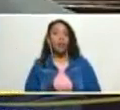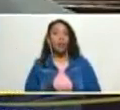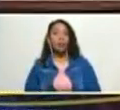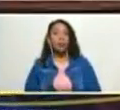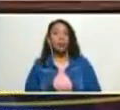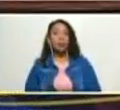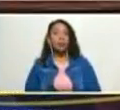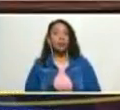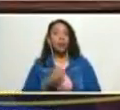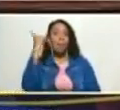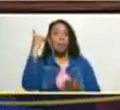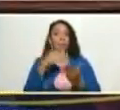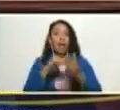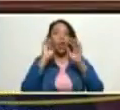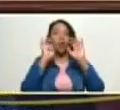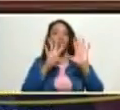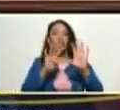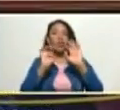1998